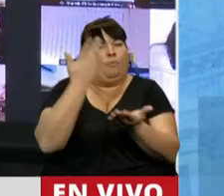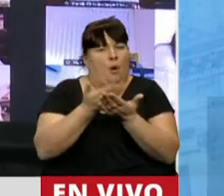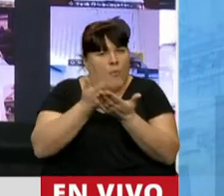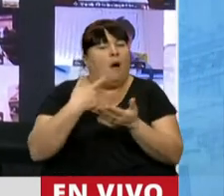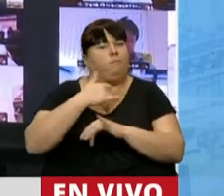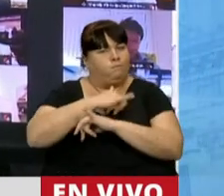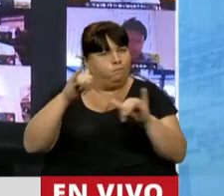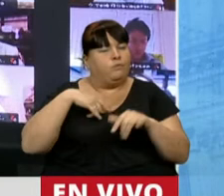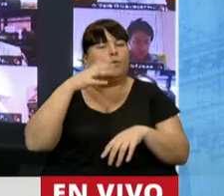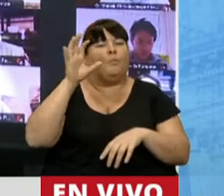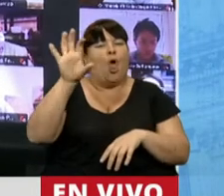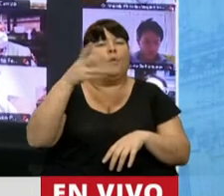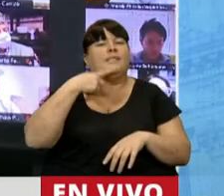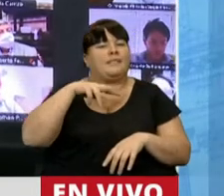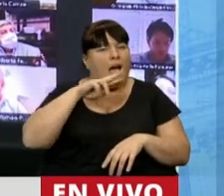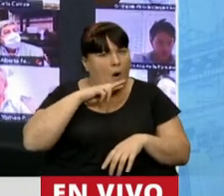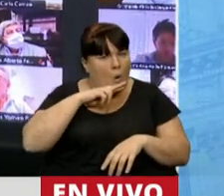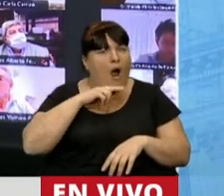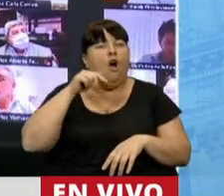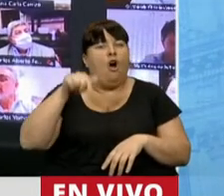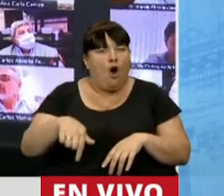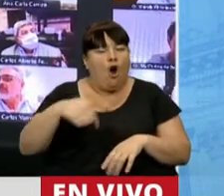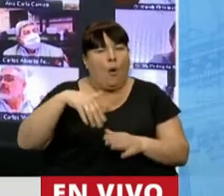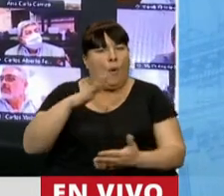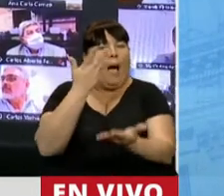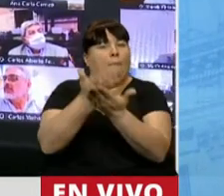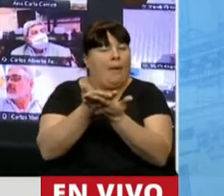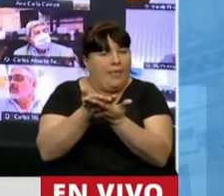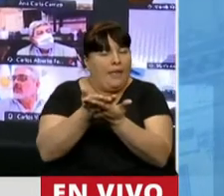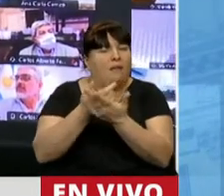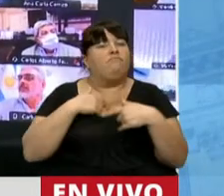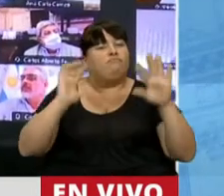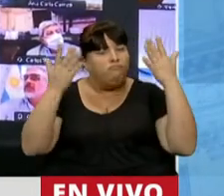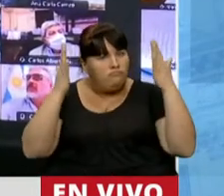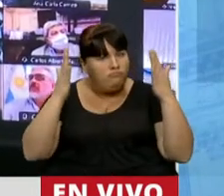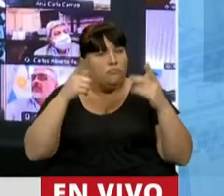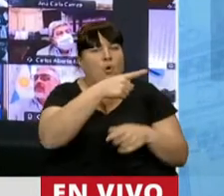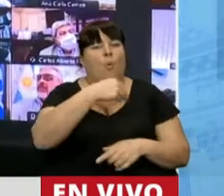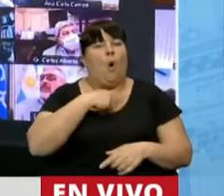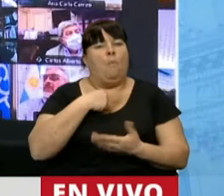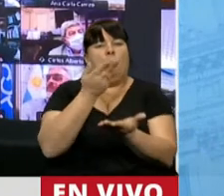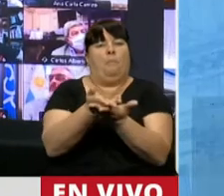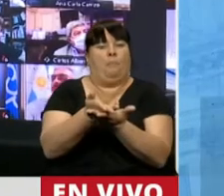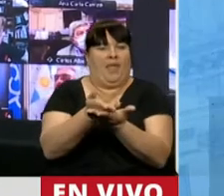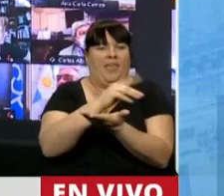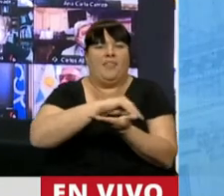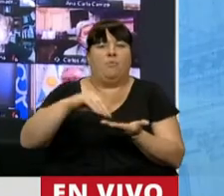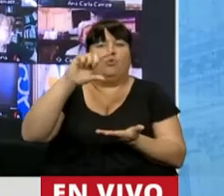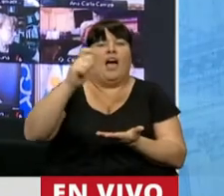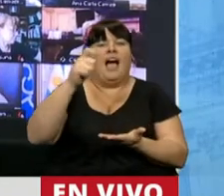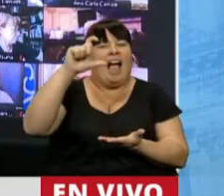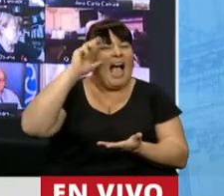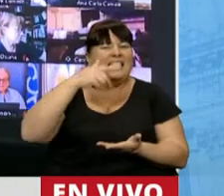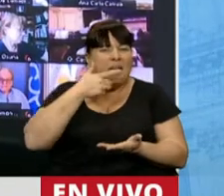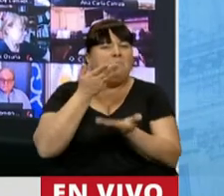anunciado en la provincia de San Juan, hoy que íbamos a hacer este pedido, que sea voluntario, lo del diputado Cáceres,